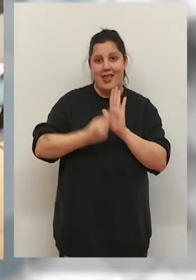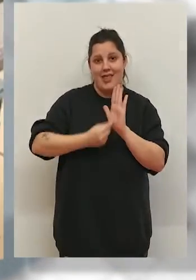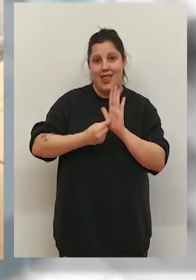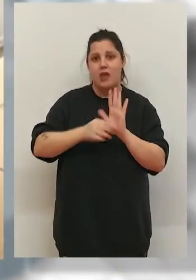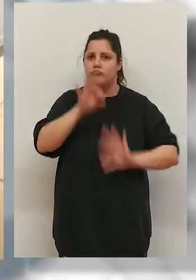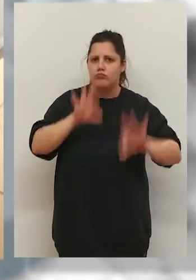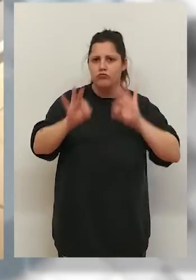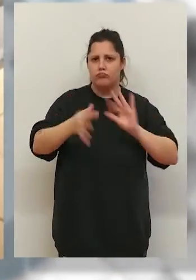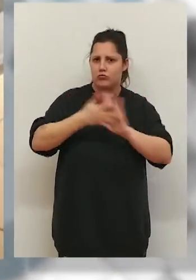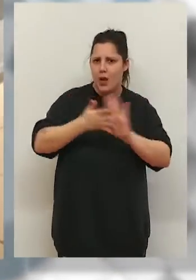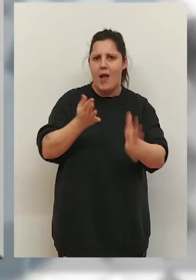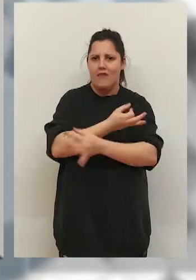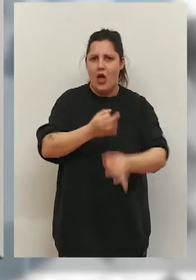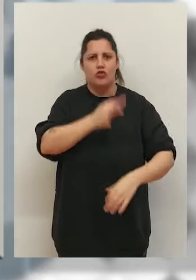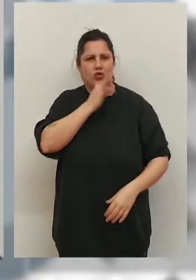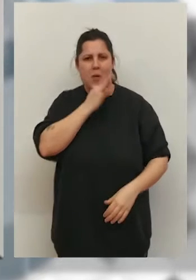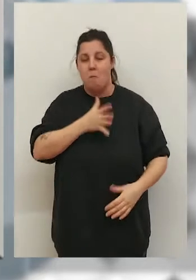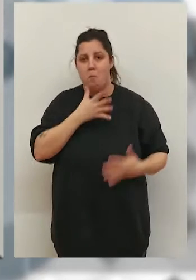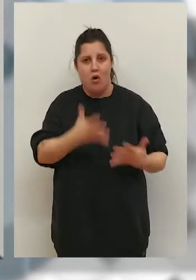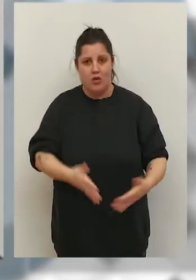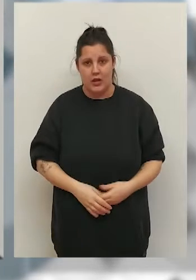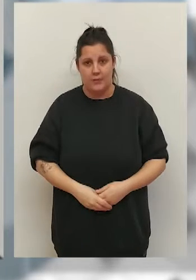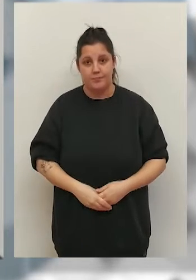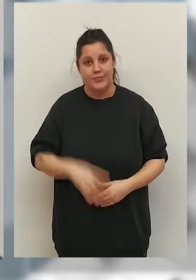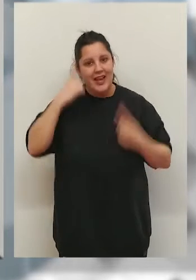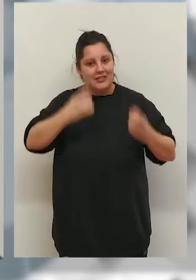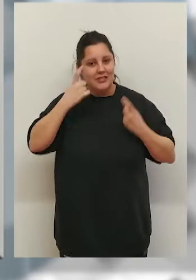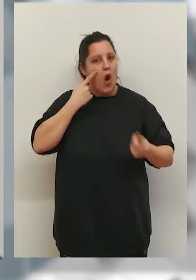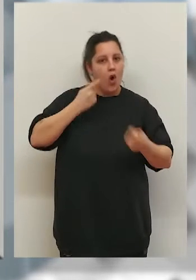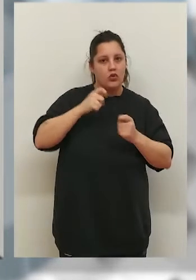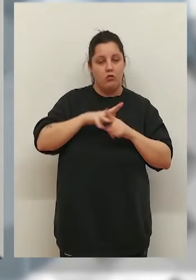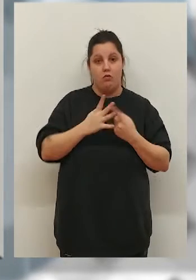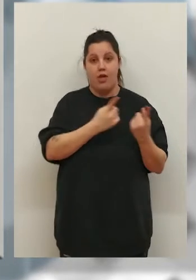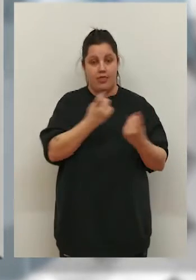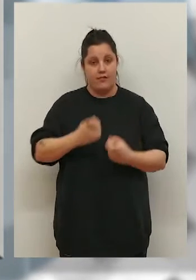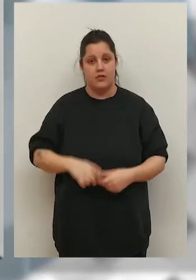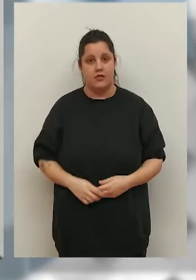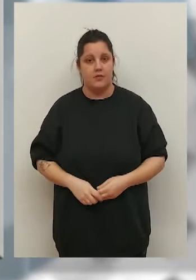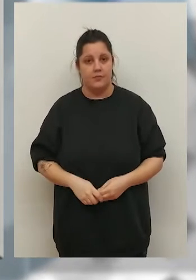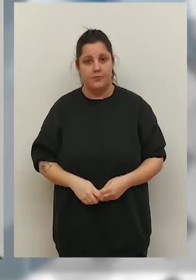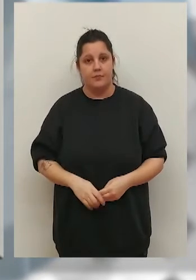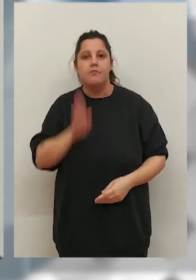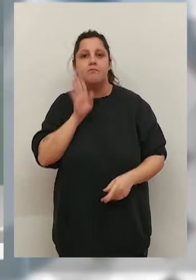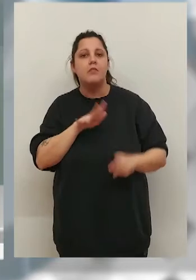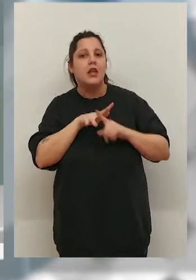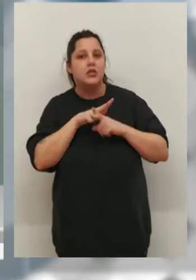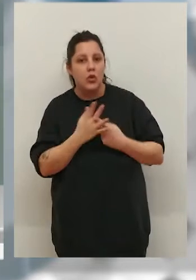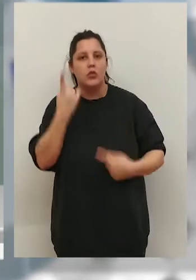no toma unas medidas rápidas y eficaces para intentar controlar esta situación.